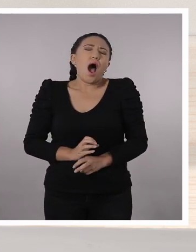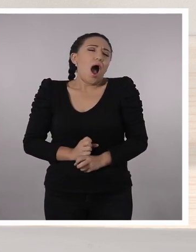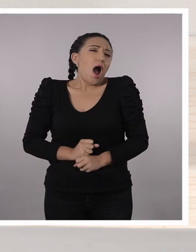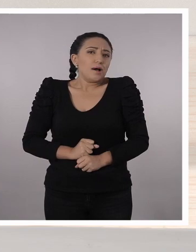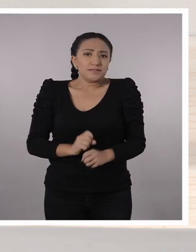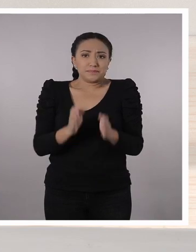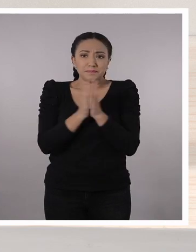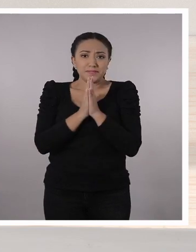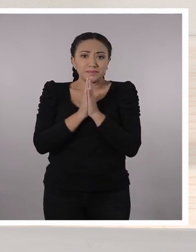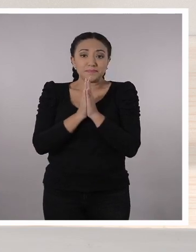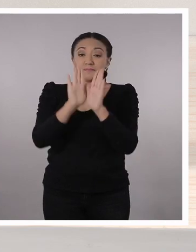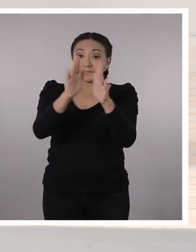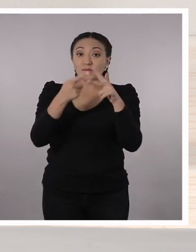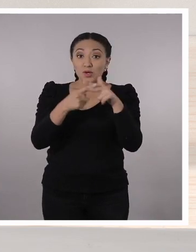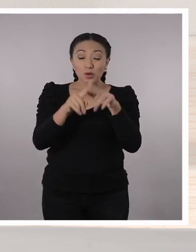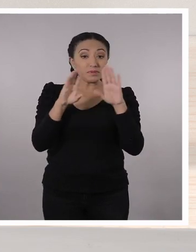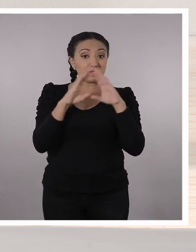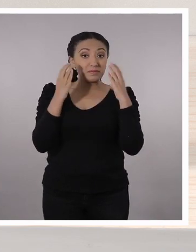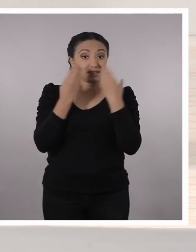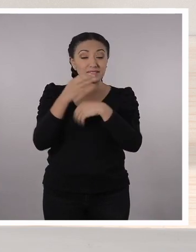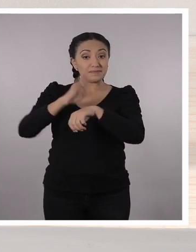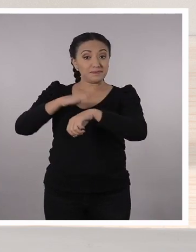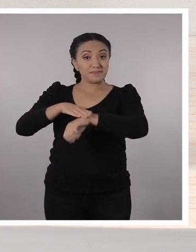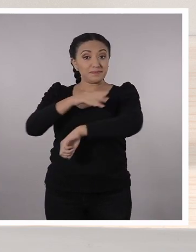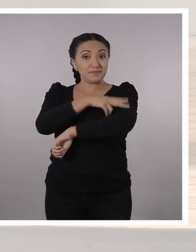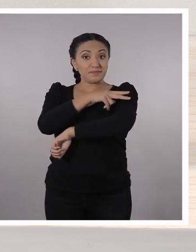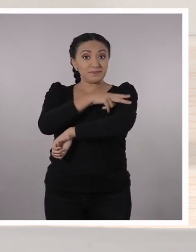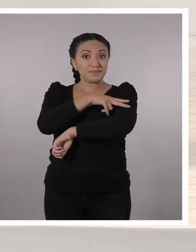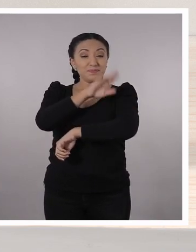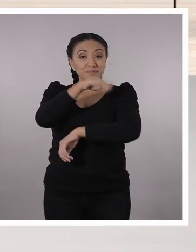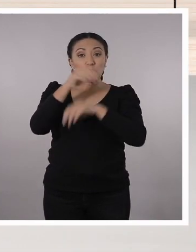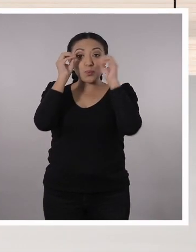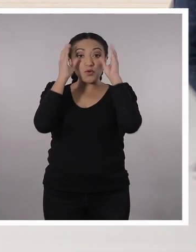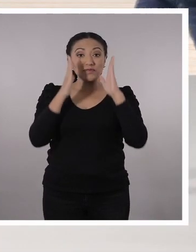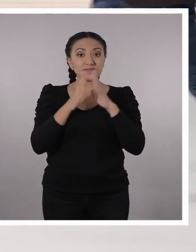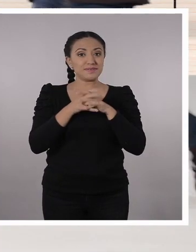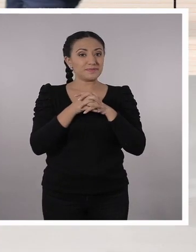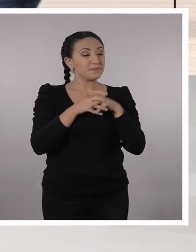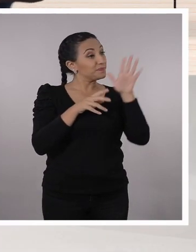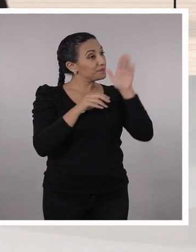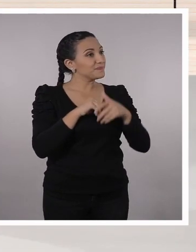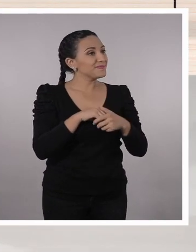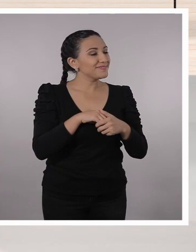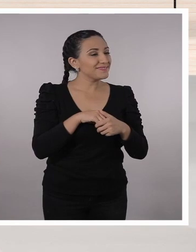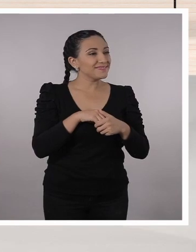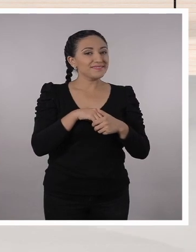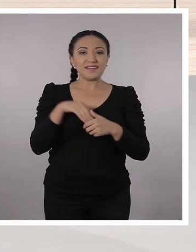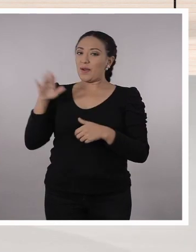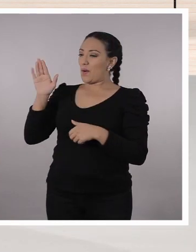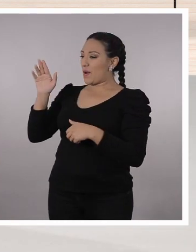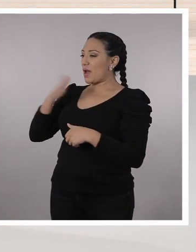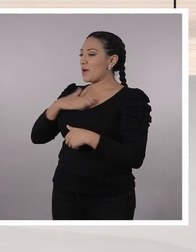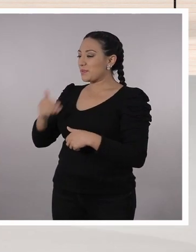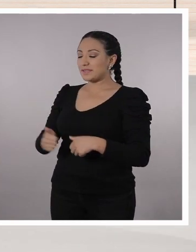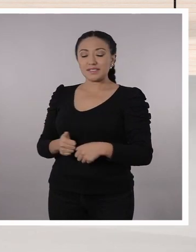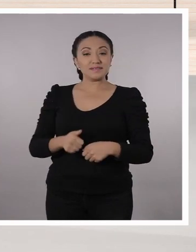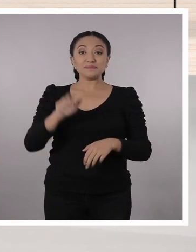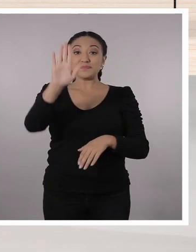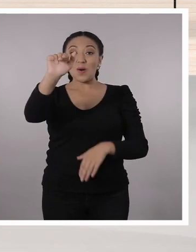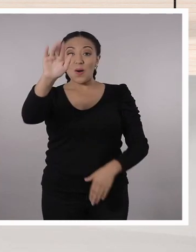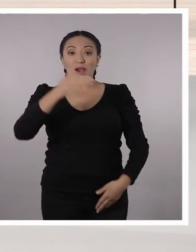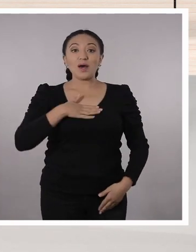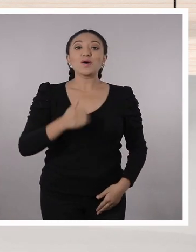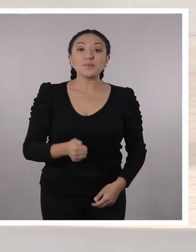hambre. Mejor comenzamos la clase y le damos al profe Marcelo. ¡Profe! Hola Nelly, ¿cómo estás? Bien, profe.